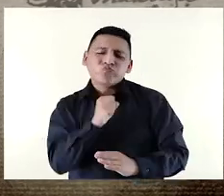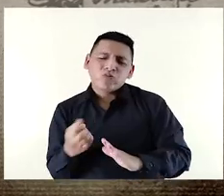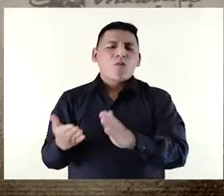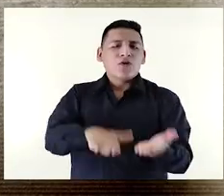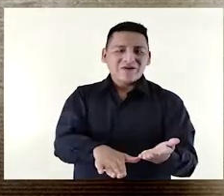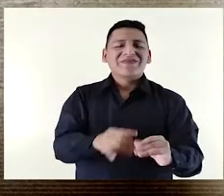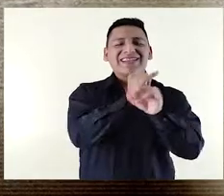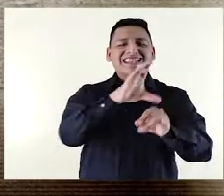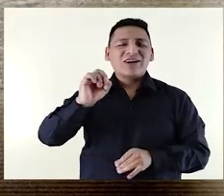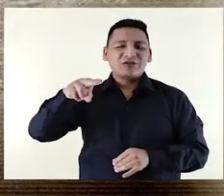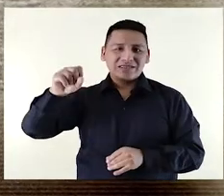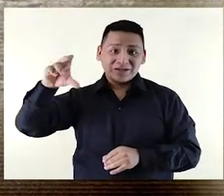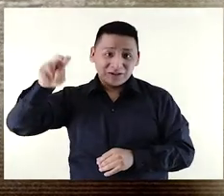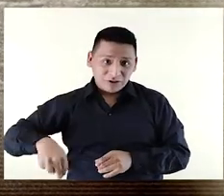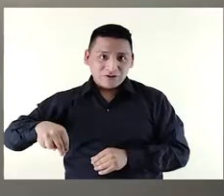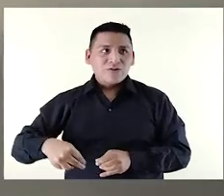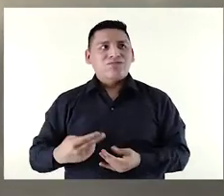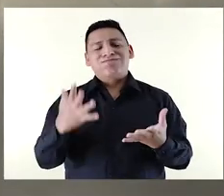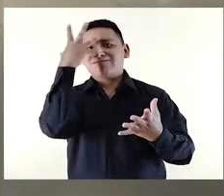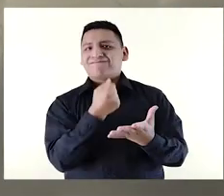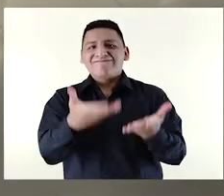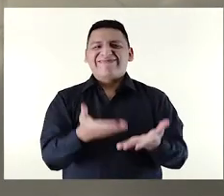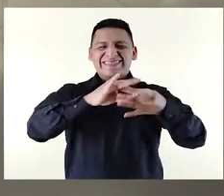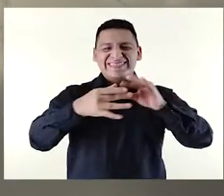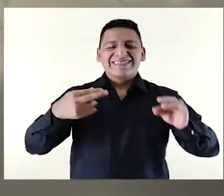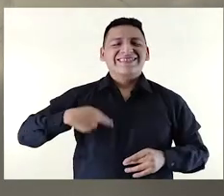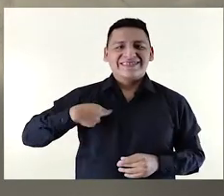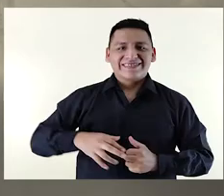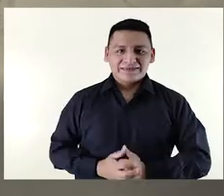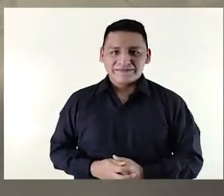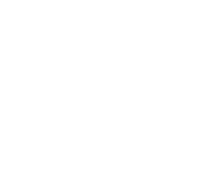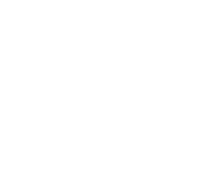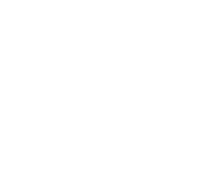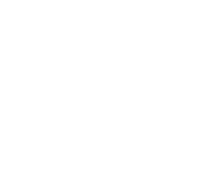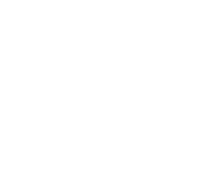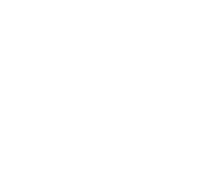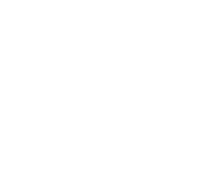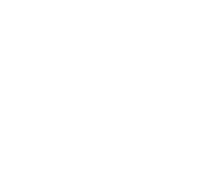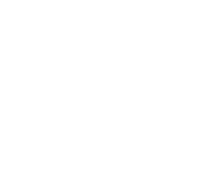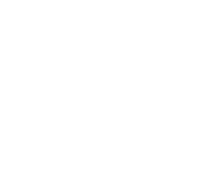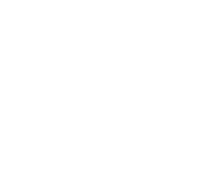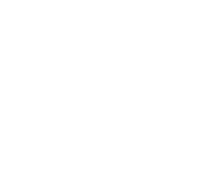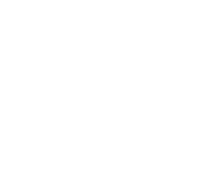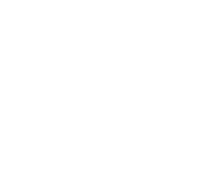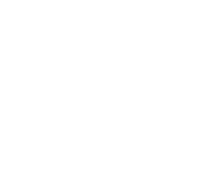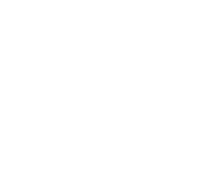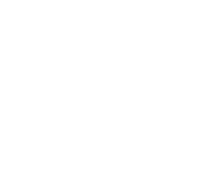anciana edad. La Iglesia de la Concepción. Un lindo pedazo de patrimonio religioso. Nuestra Lima del Bicentenario. Bicentenario.